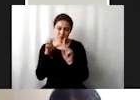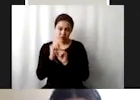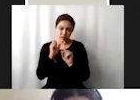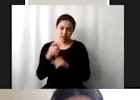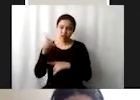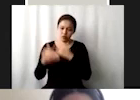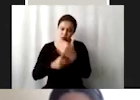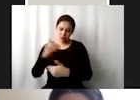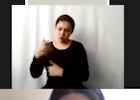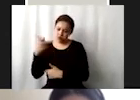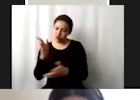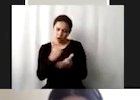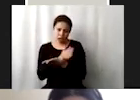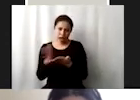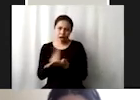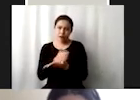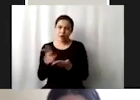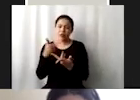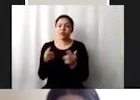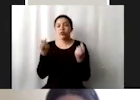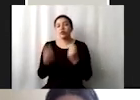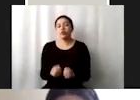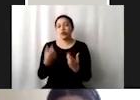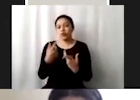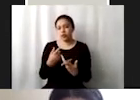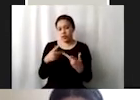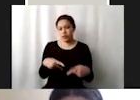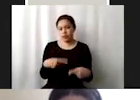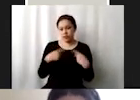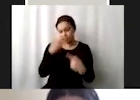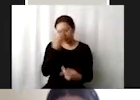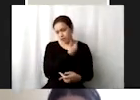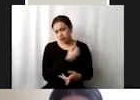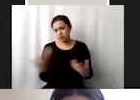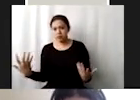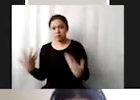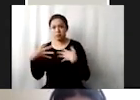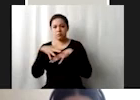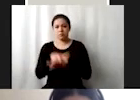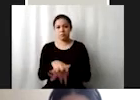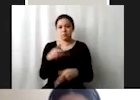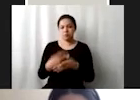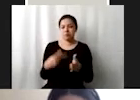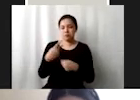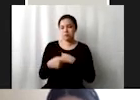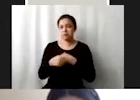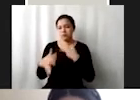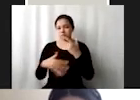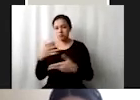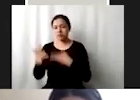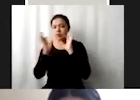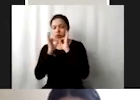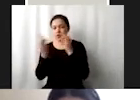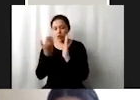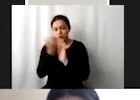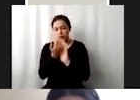proceso pero bueno es fortalecer resiliencia y capacidad de adaptación a riesgos relacionados con el clima medidas relativas